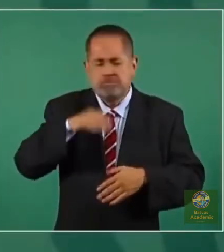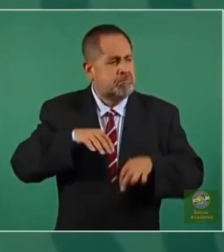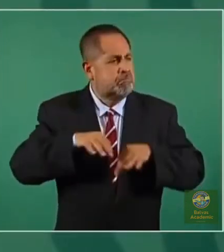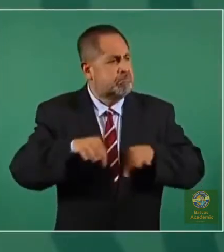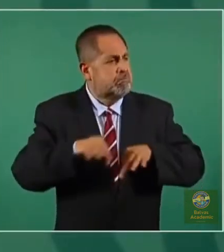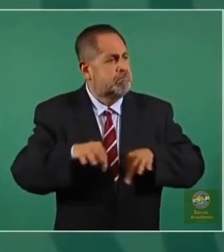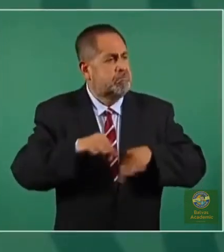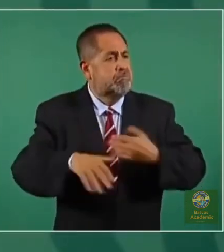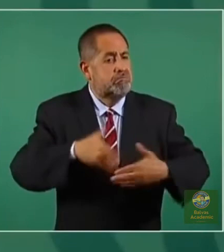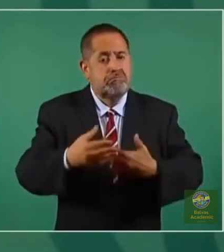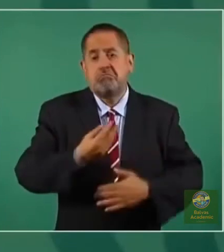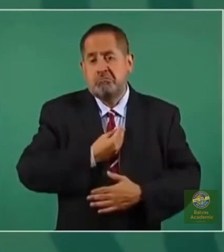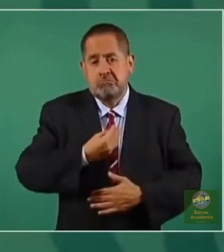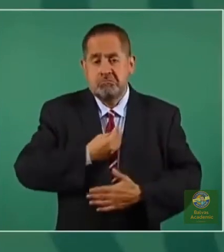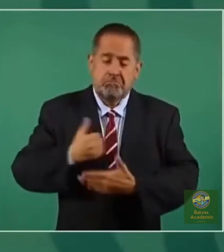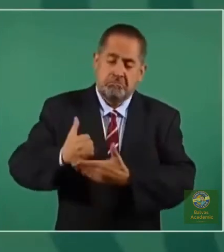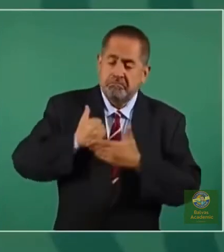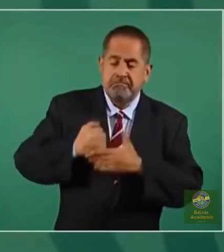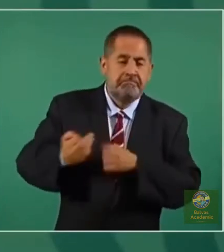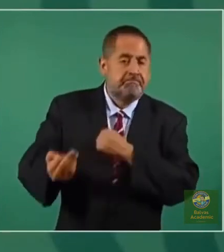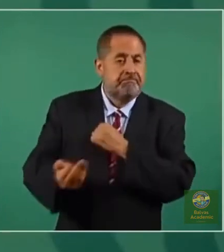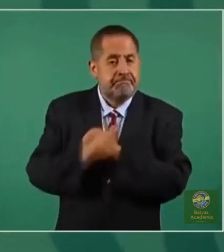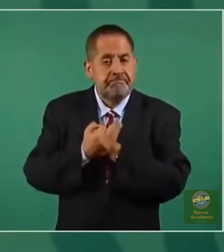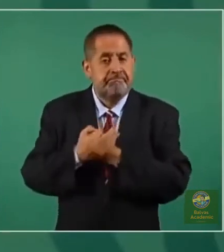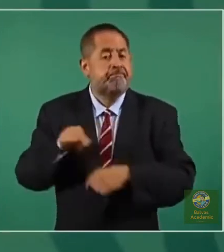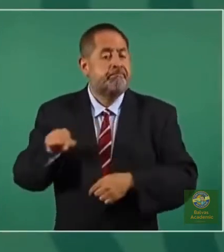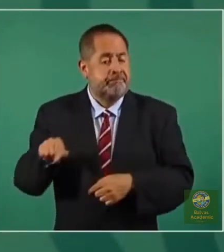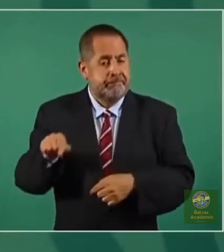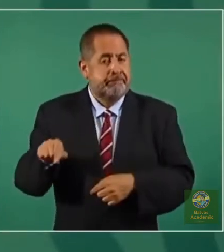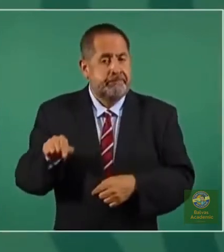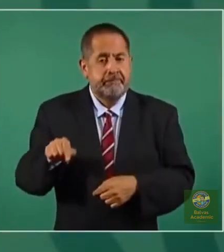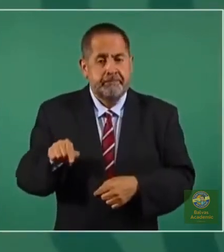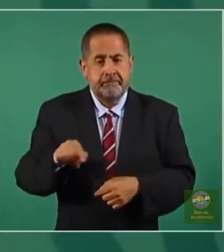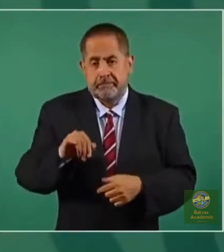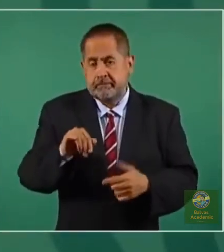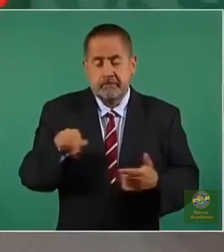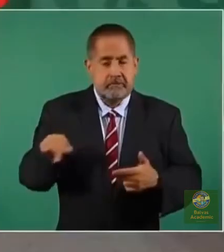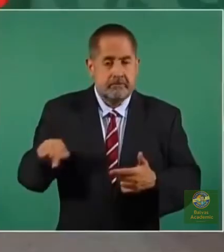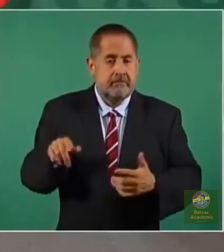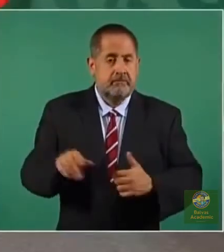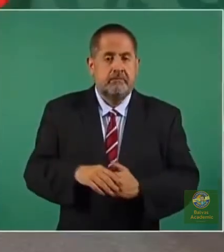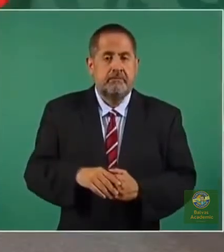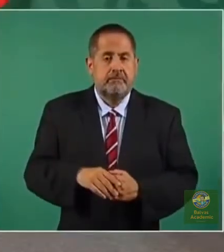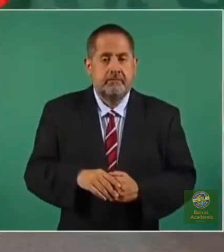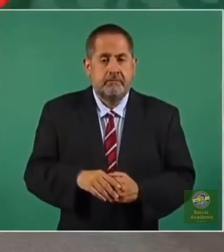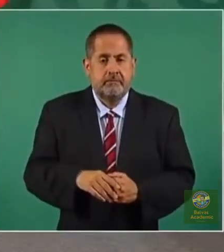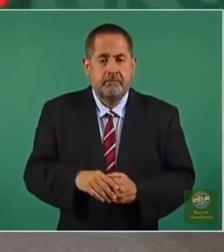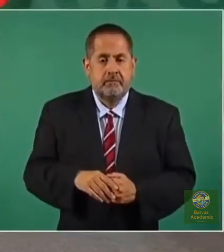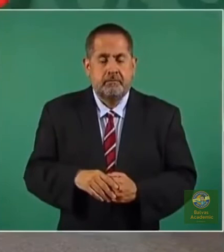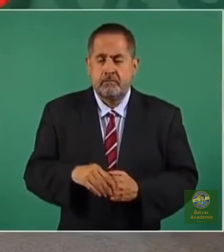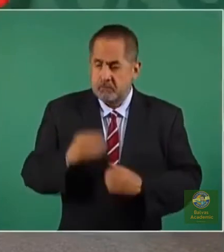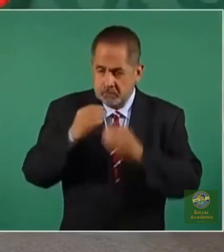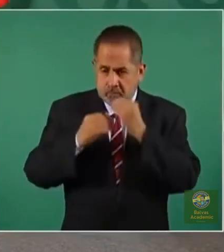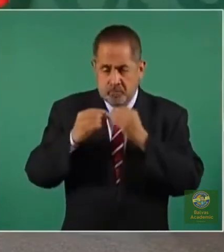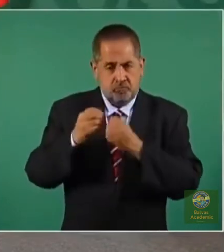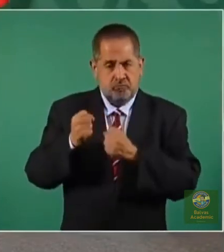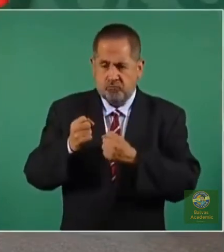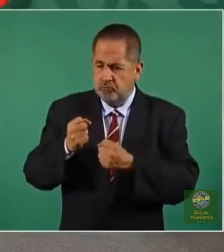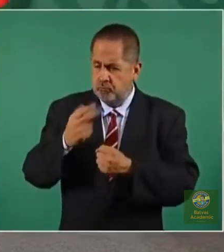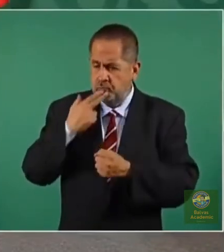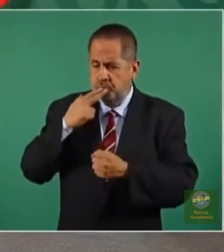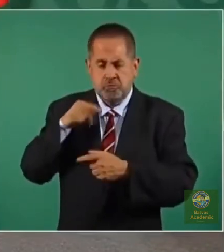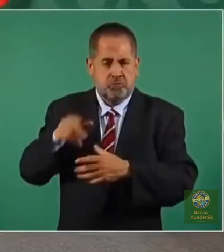porque es un alimento fuerte,